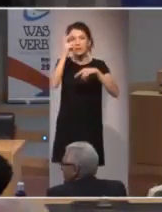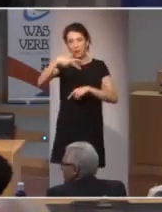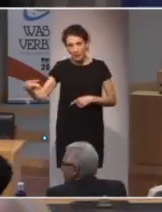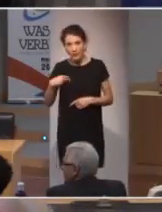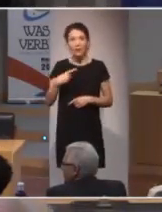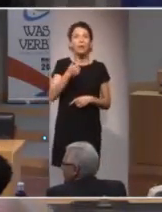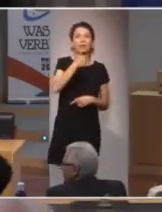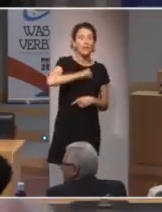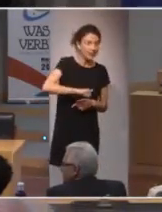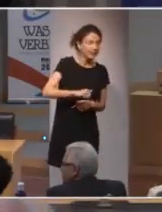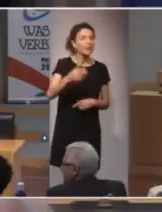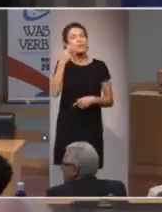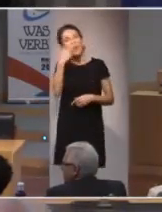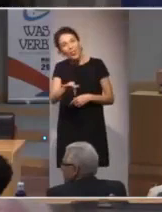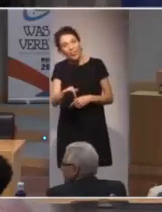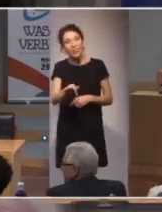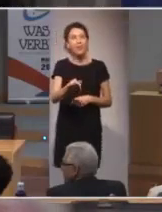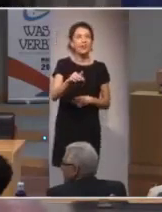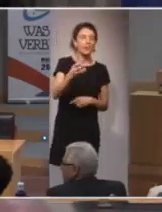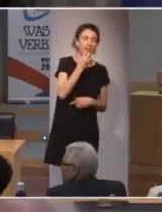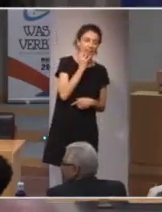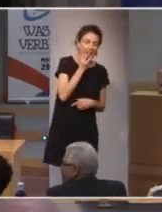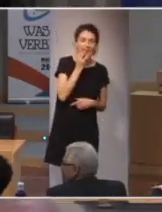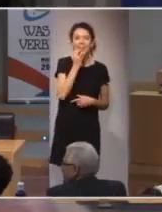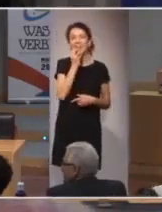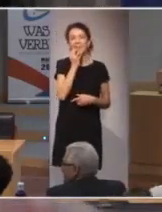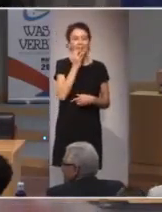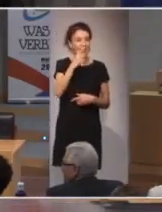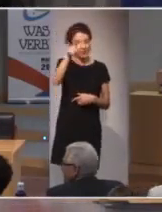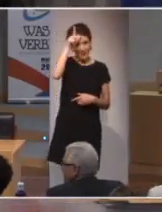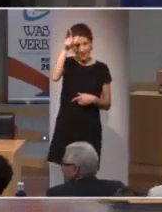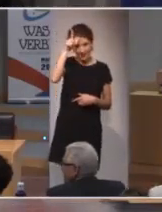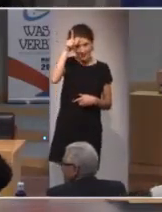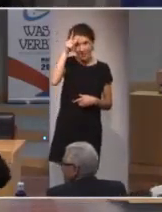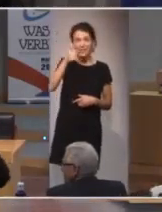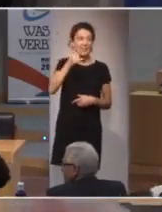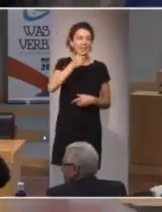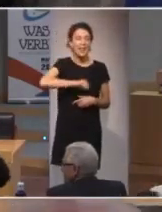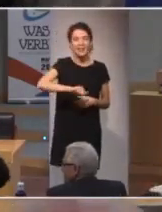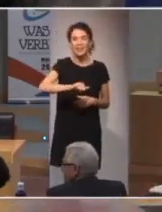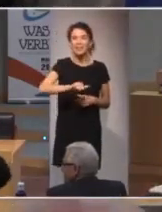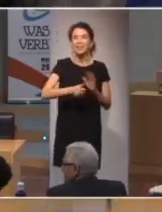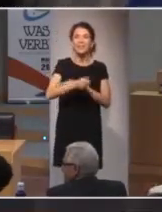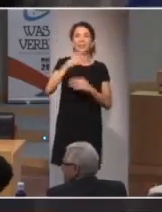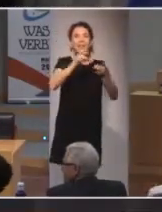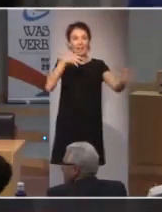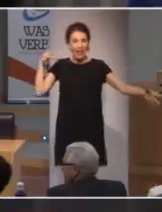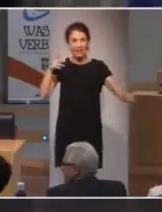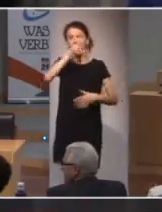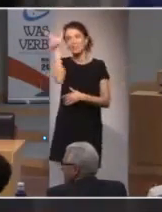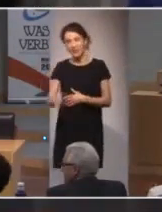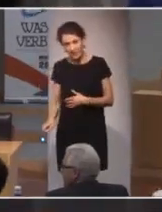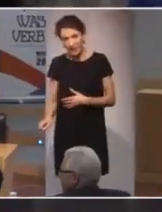Francia, Germany, Grecia, Hungary, Islandia, Ireland, Italia,